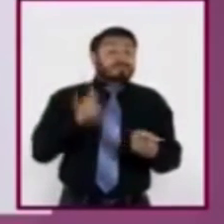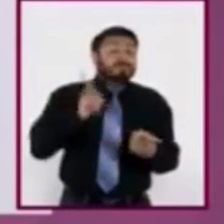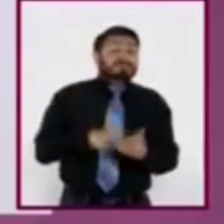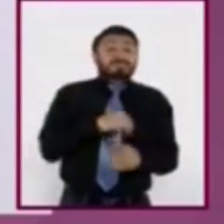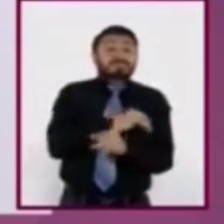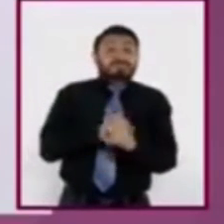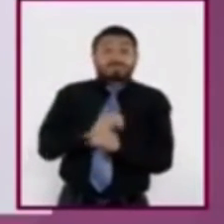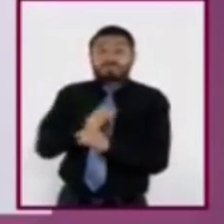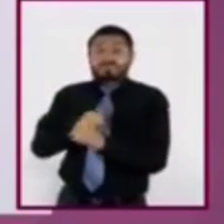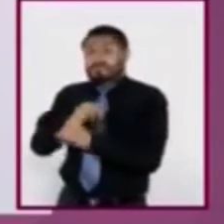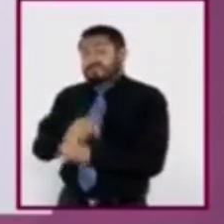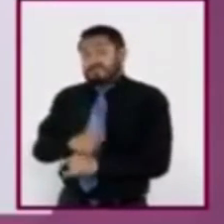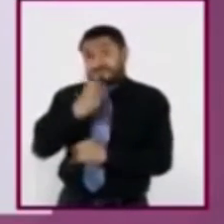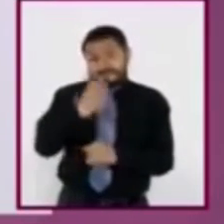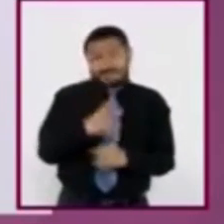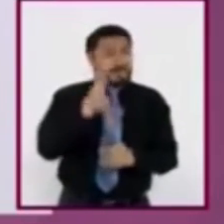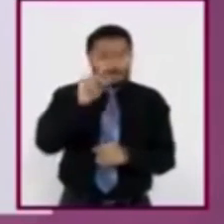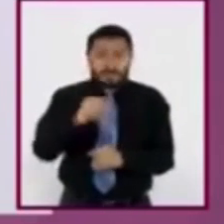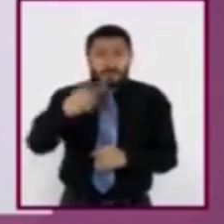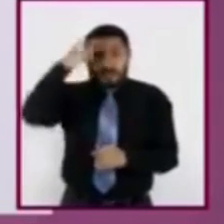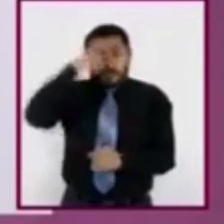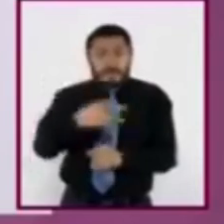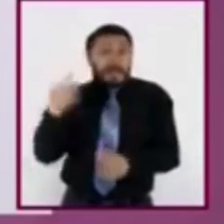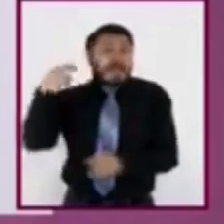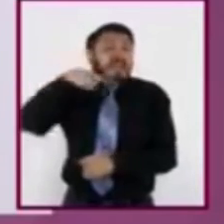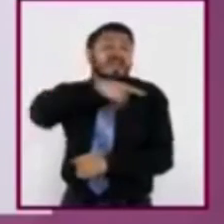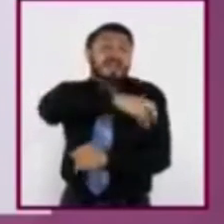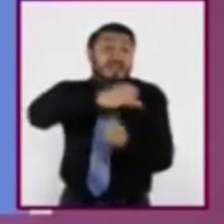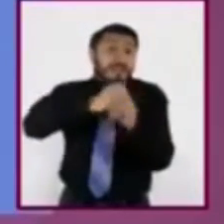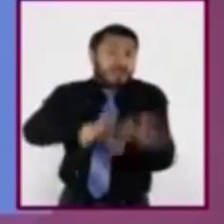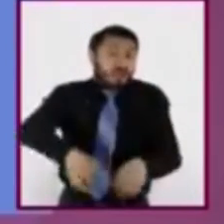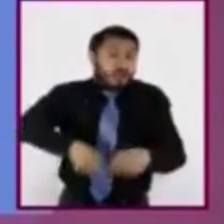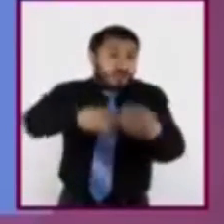mayor velocidad en la transmisión de la información.